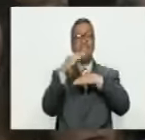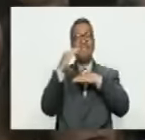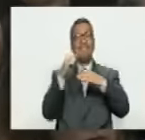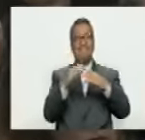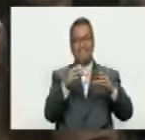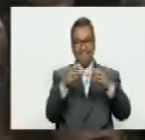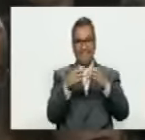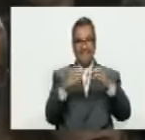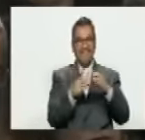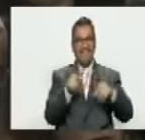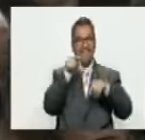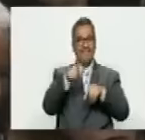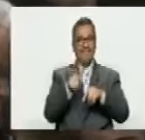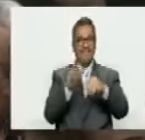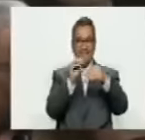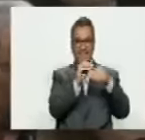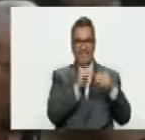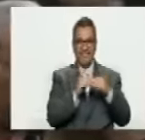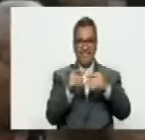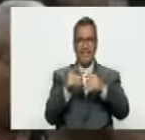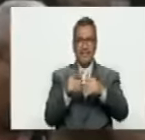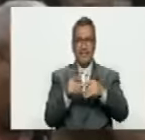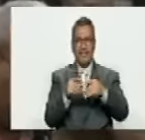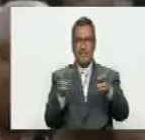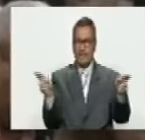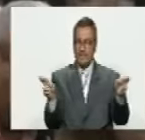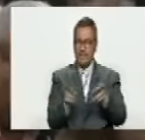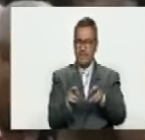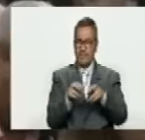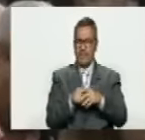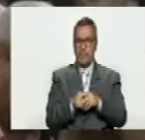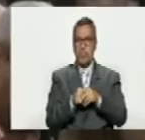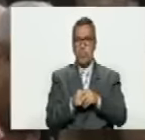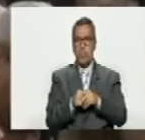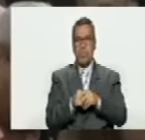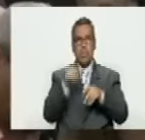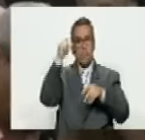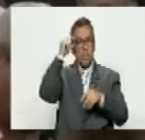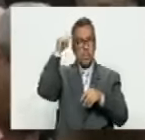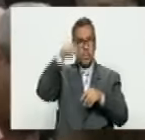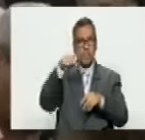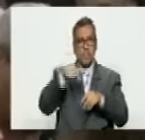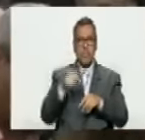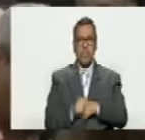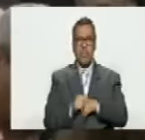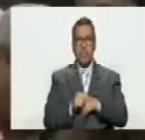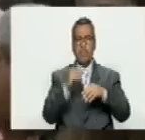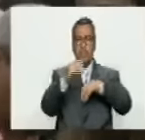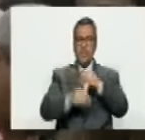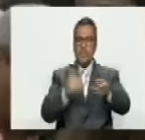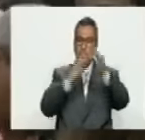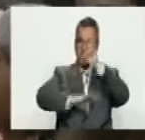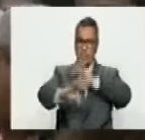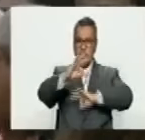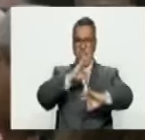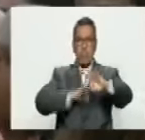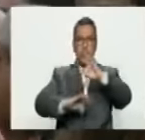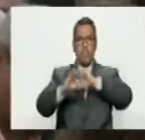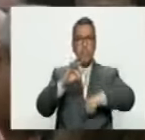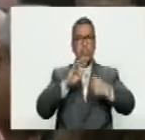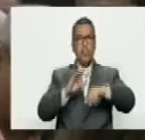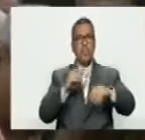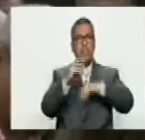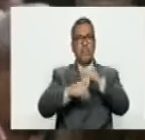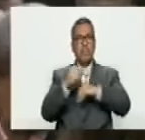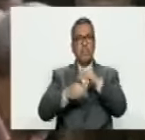cumbre, es que esta cumbre es una síntesis de lo que hoy se está preparando y se está